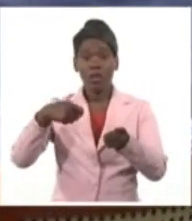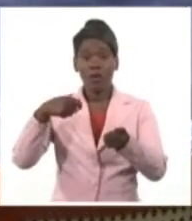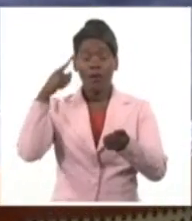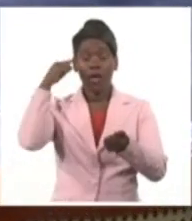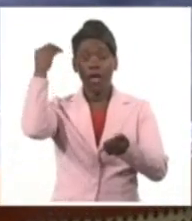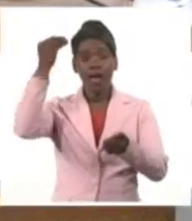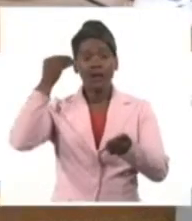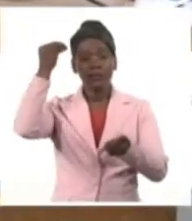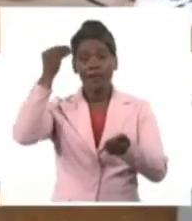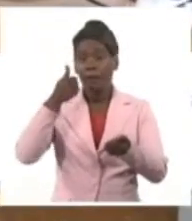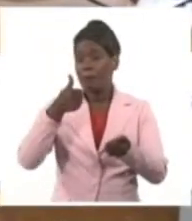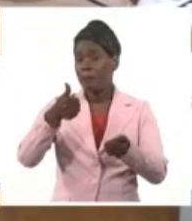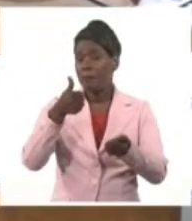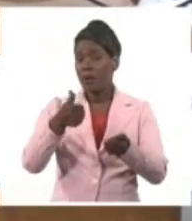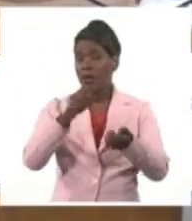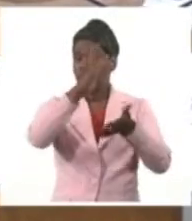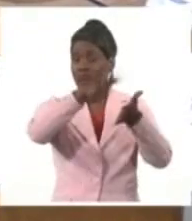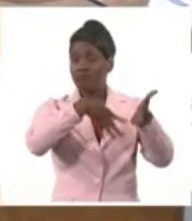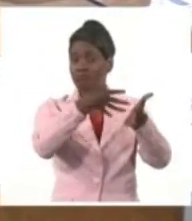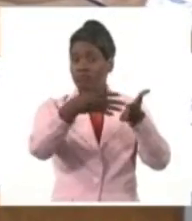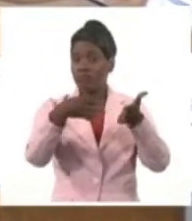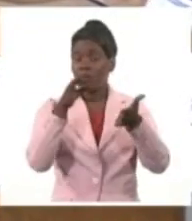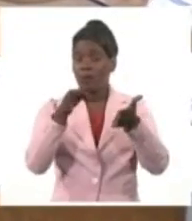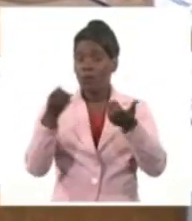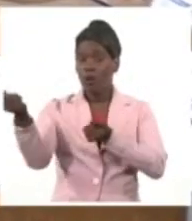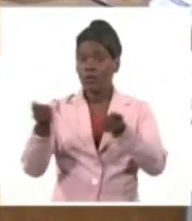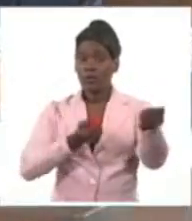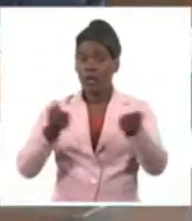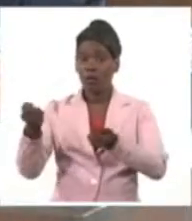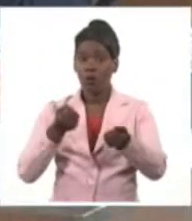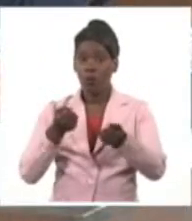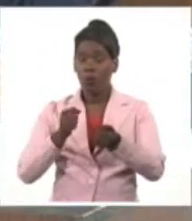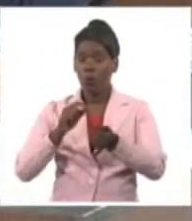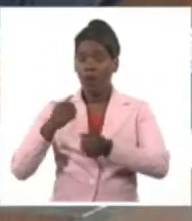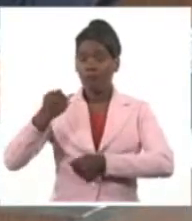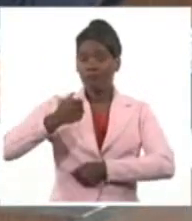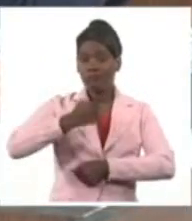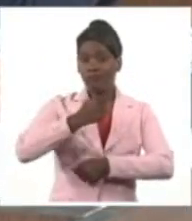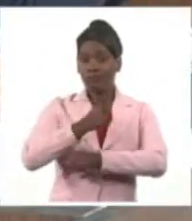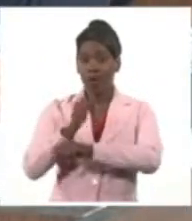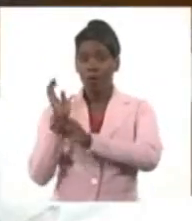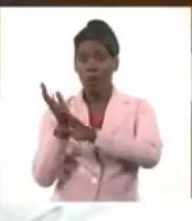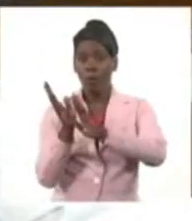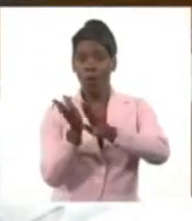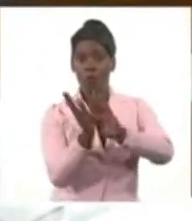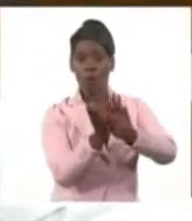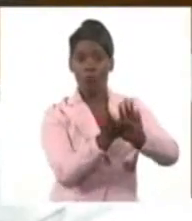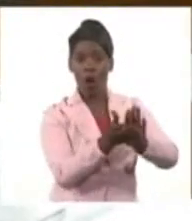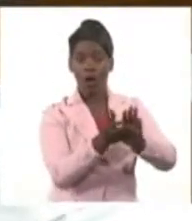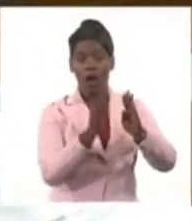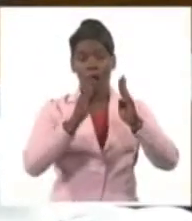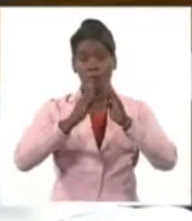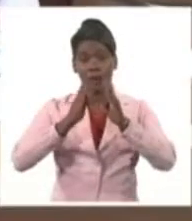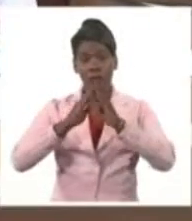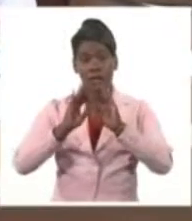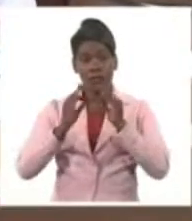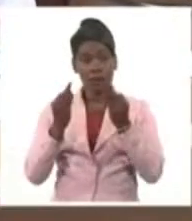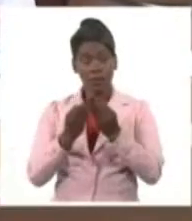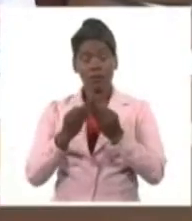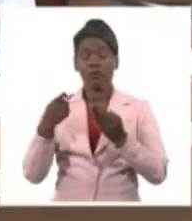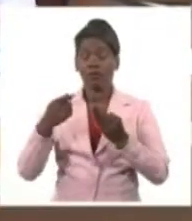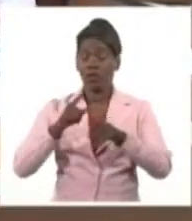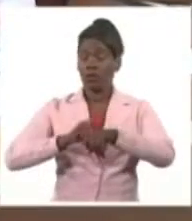deficiencias en la cadena logística y las debilidades organizativas en el manejo y distribución de los bultos internacionales.